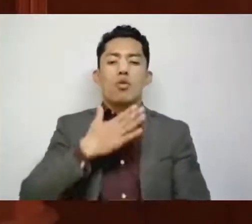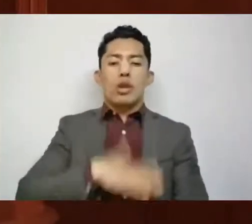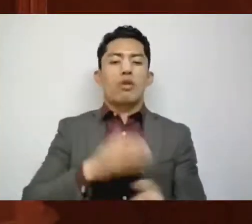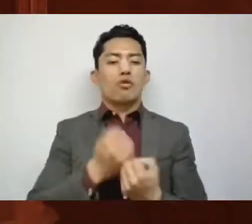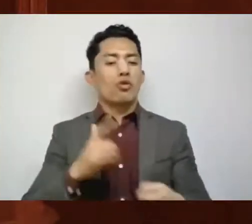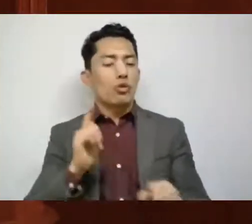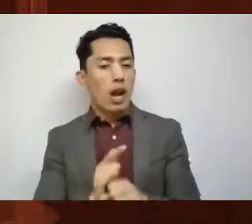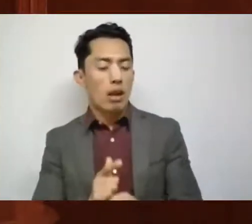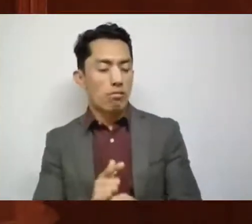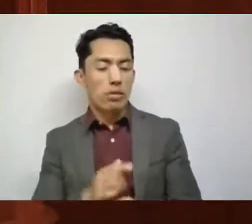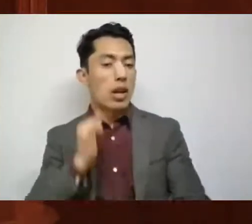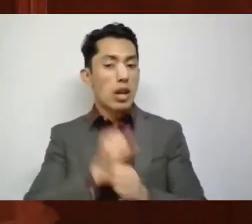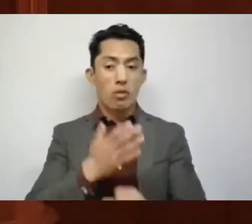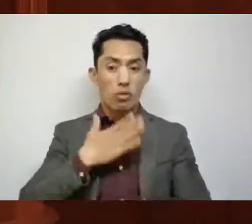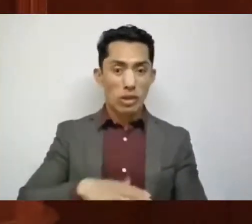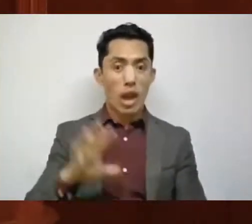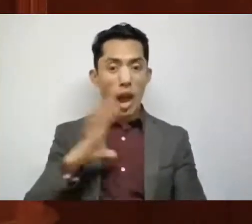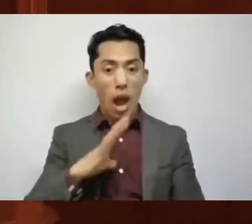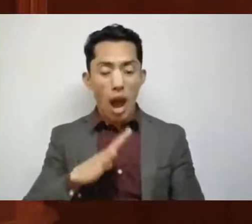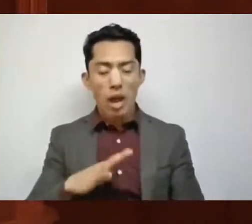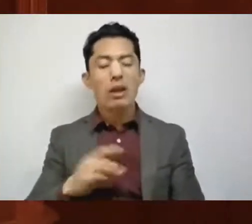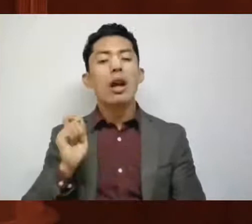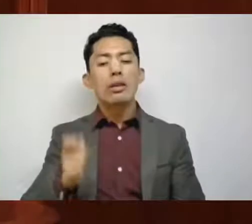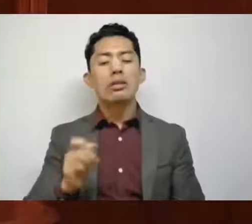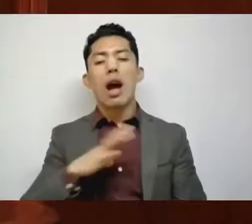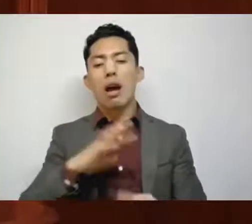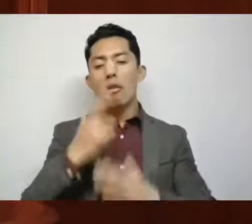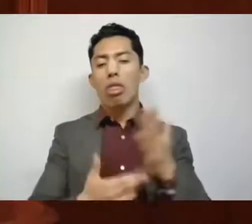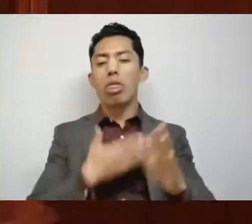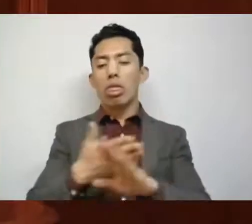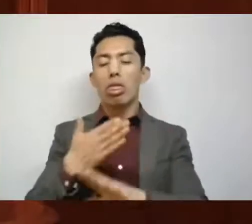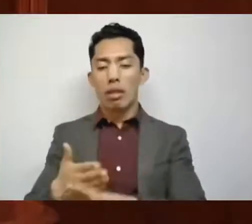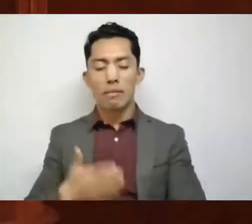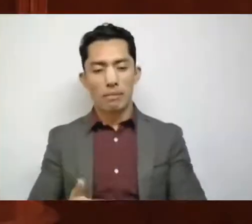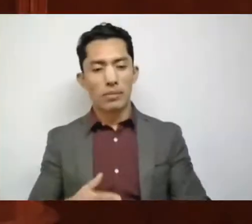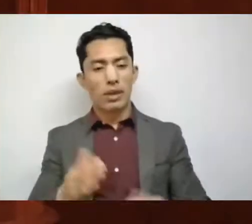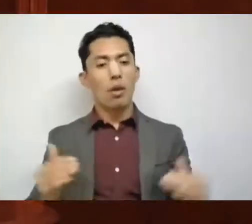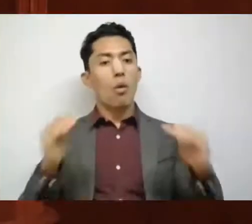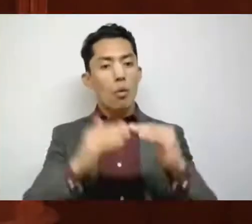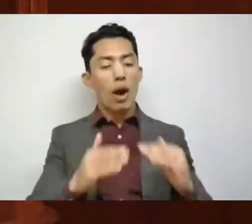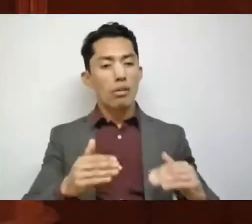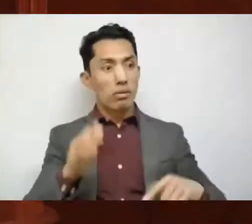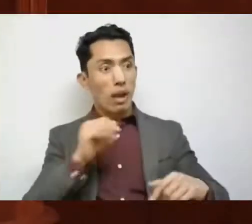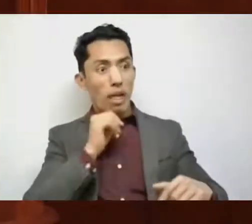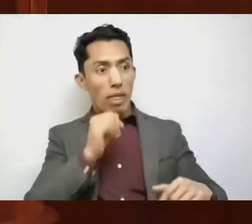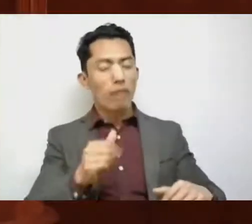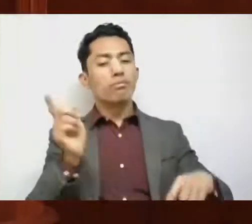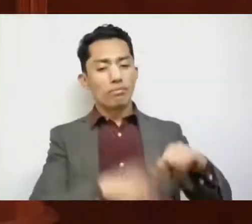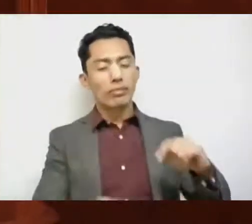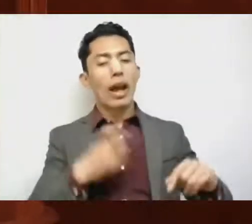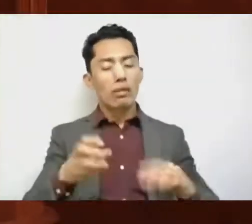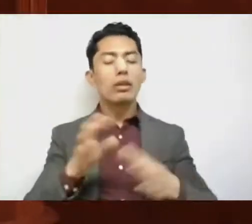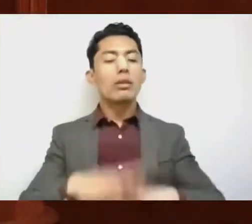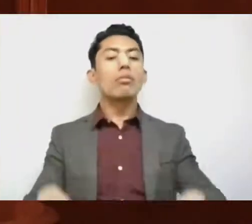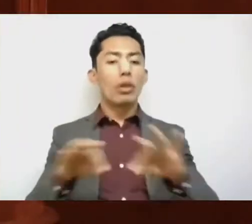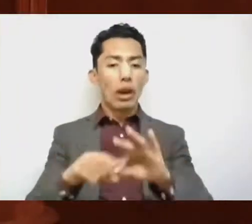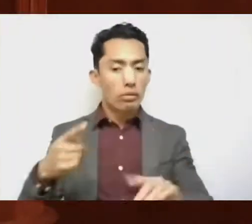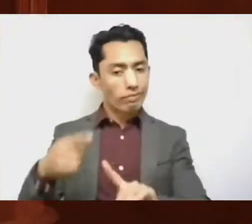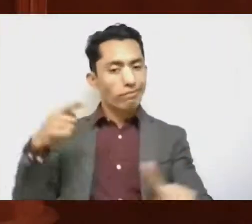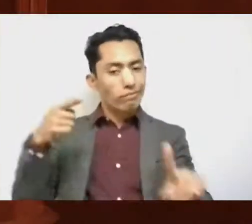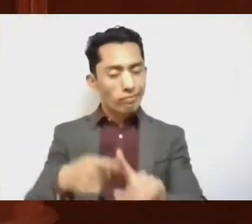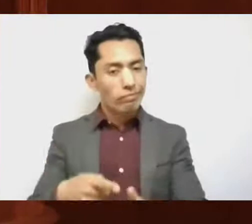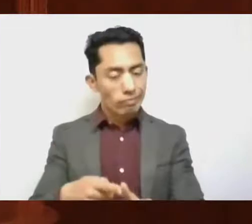injusticia siempre habrá violencia. Eliminar la desigualdad debe ser el centro de la agenda de todos aquellos y aquellos